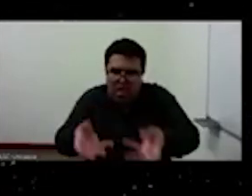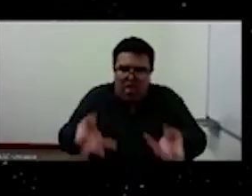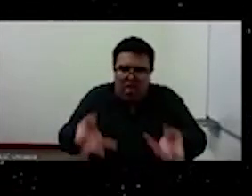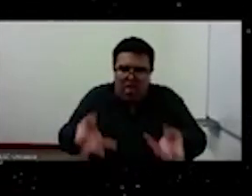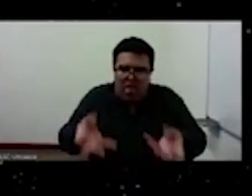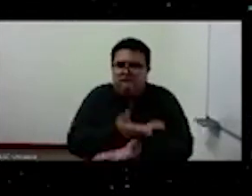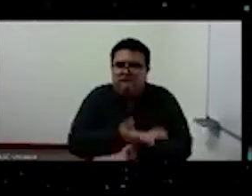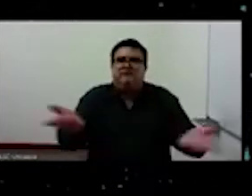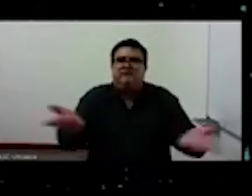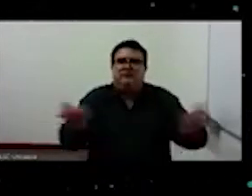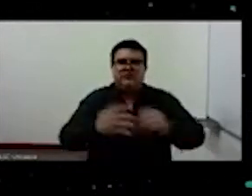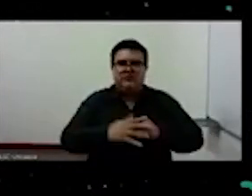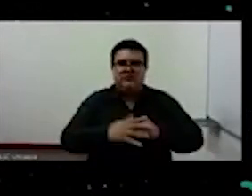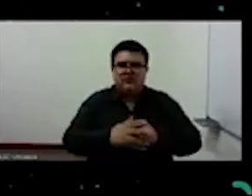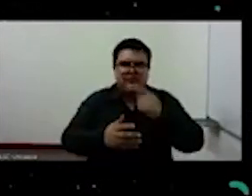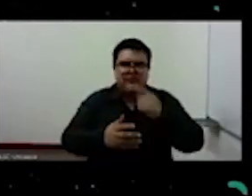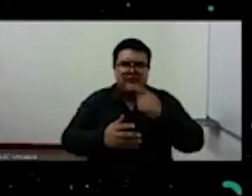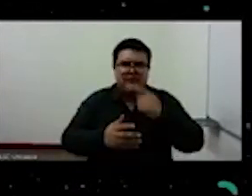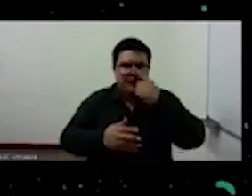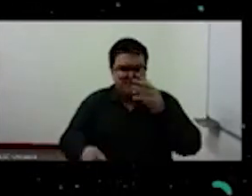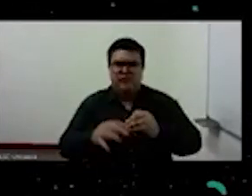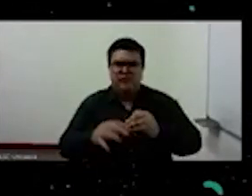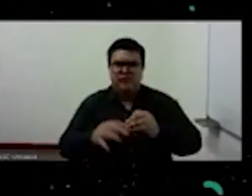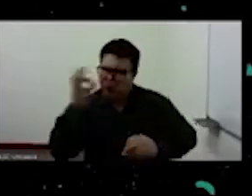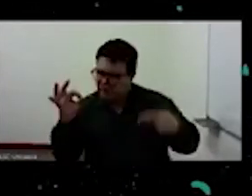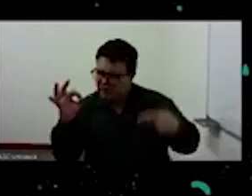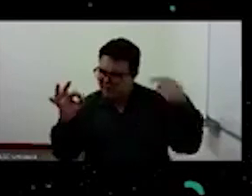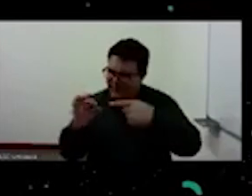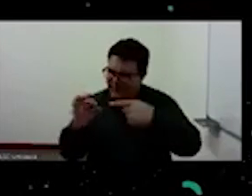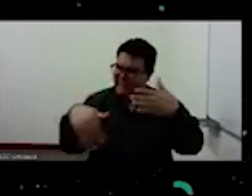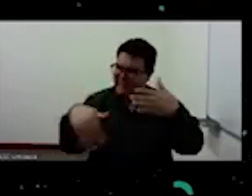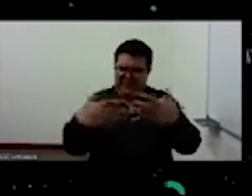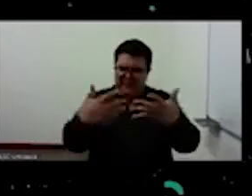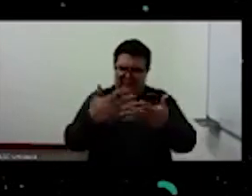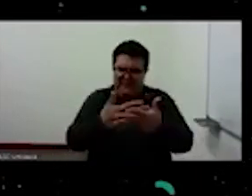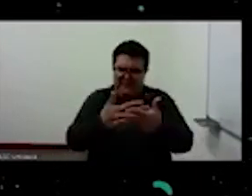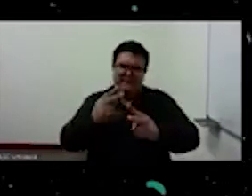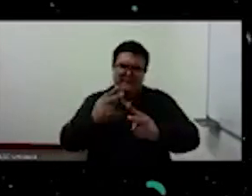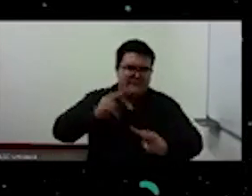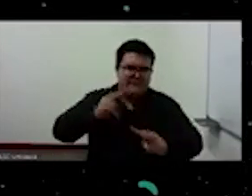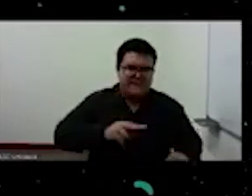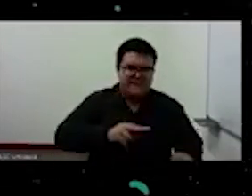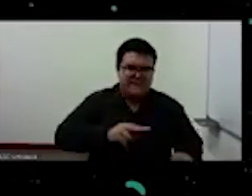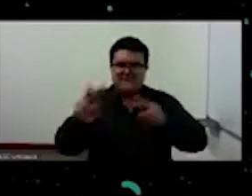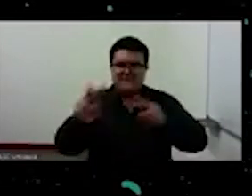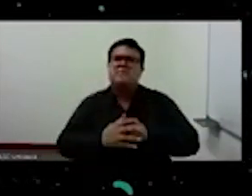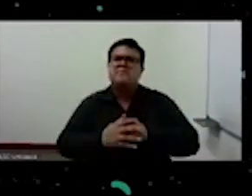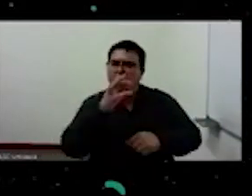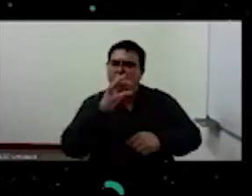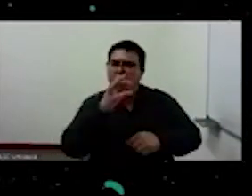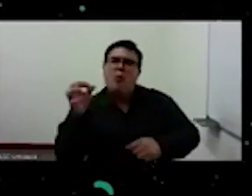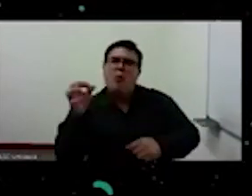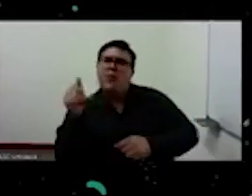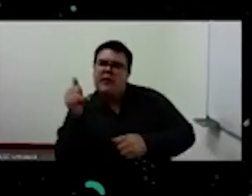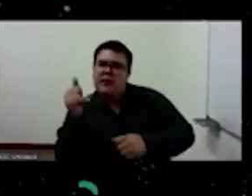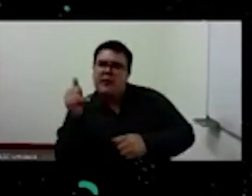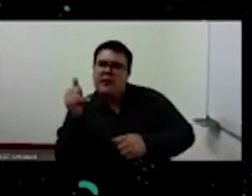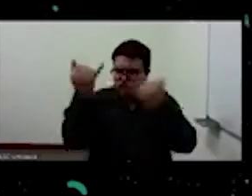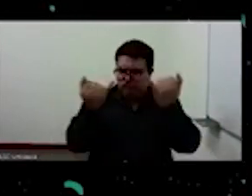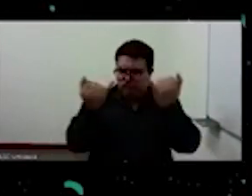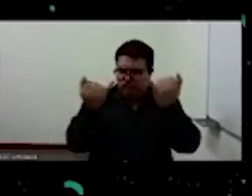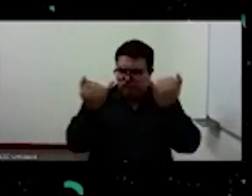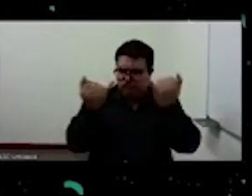que el hombre es la medida de las cosas que el hombre mismo produce y de las cosas